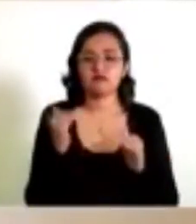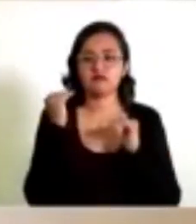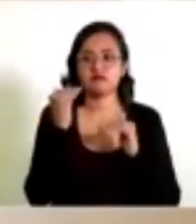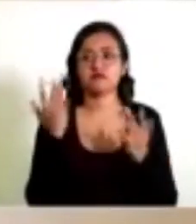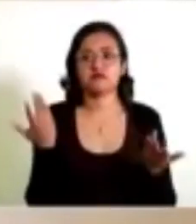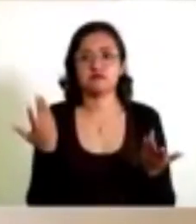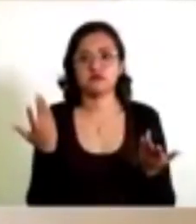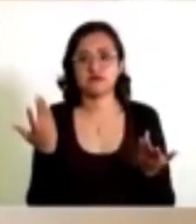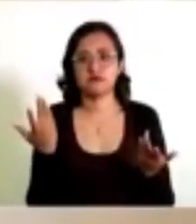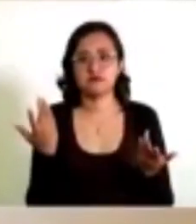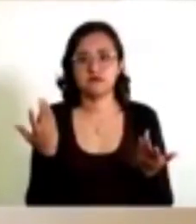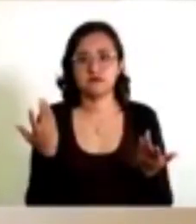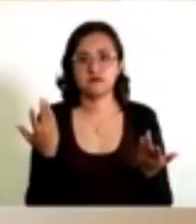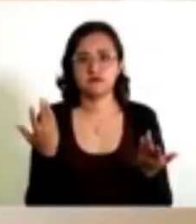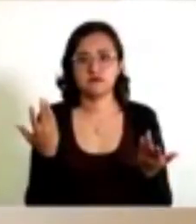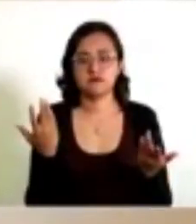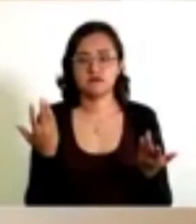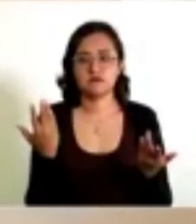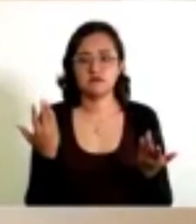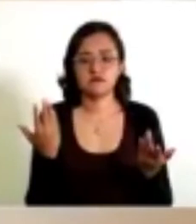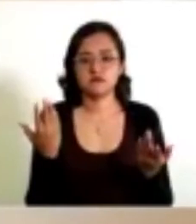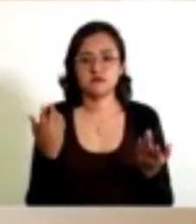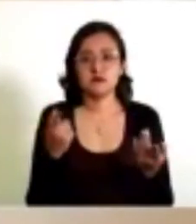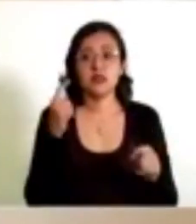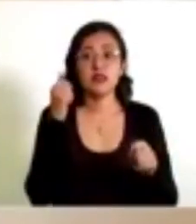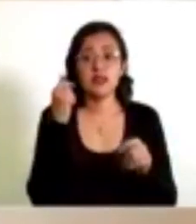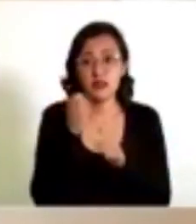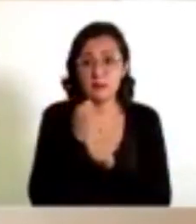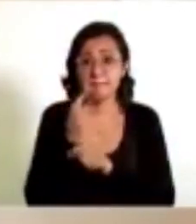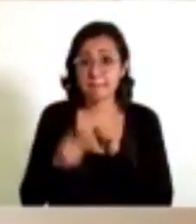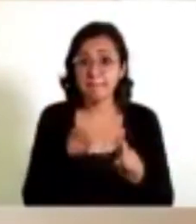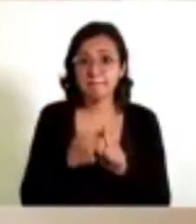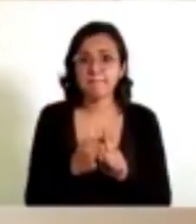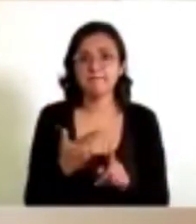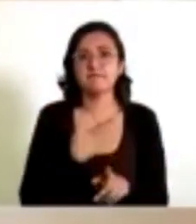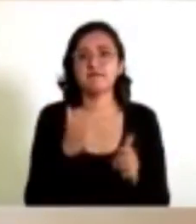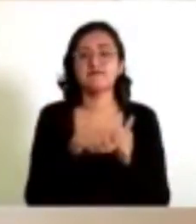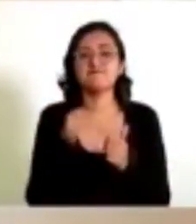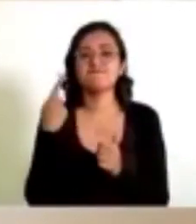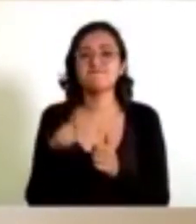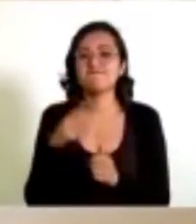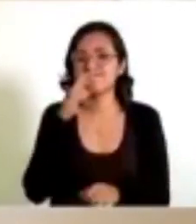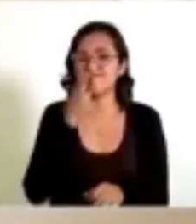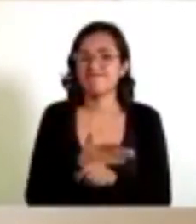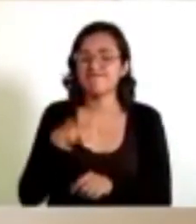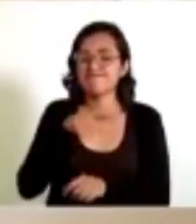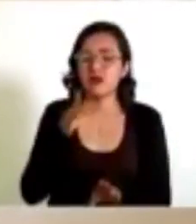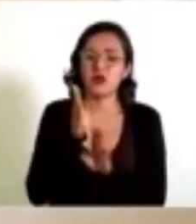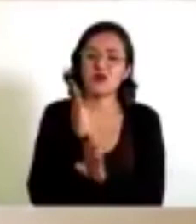unidades tiene que ver con la concesión de la operación.